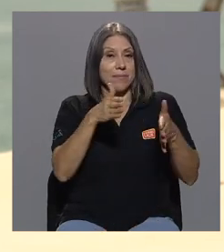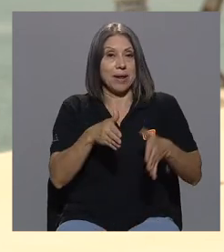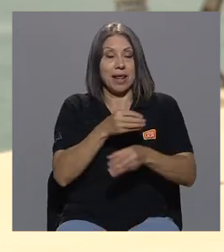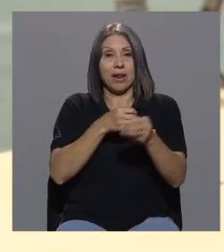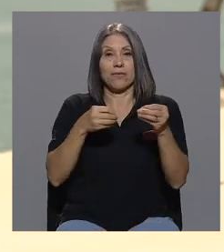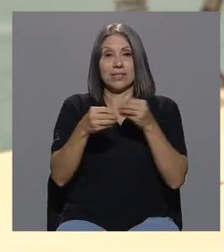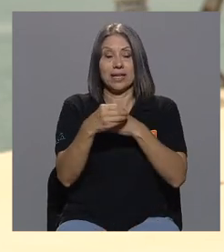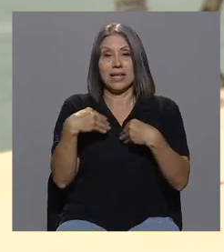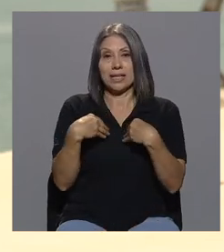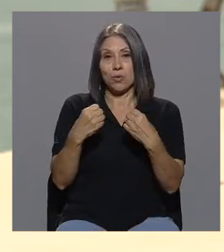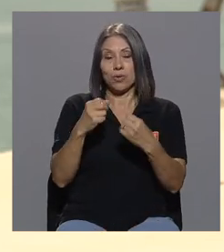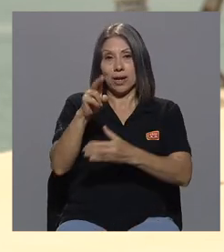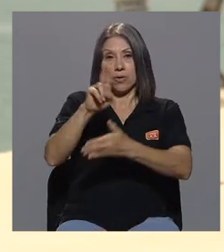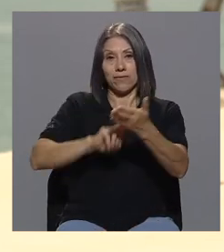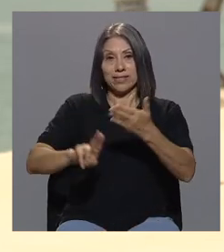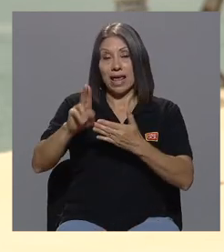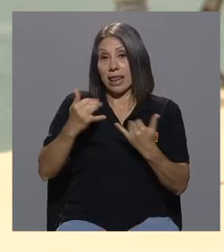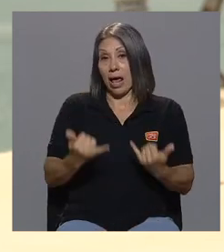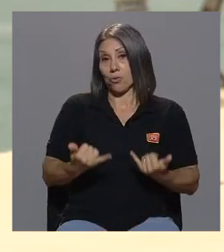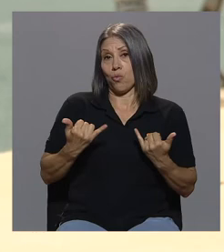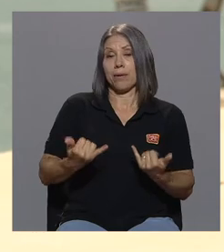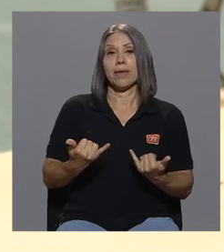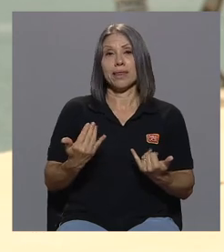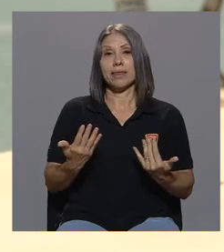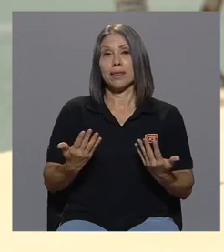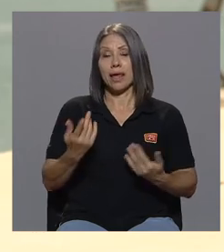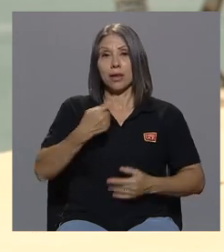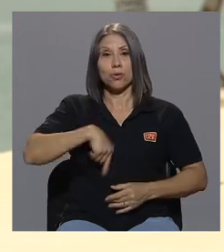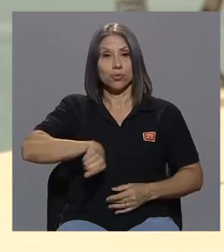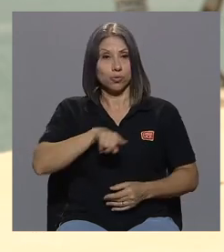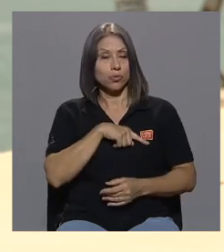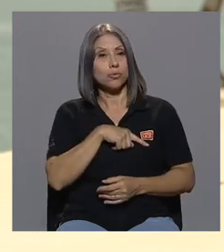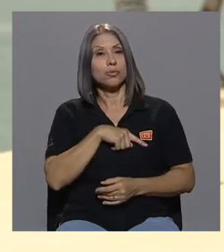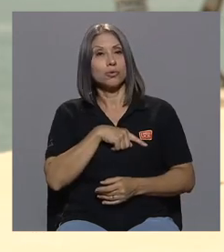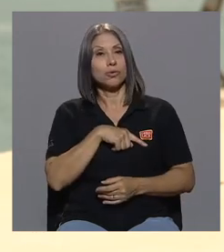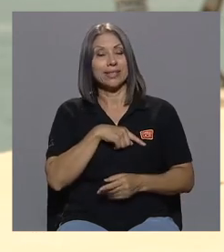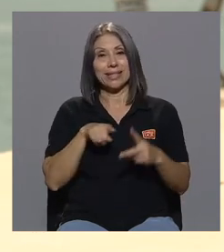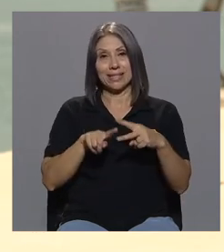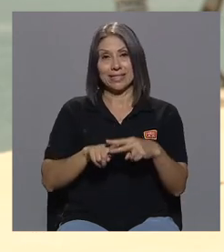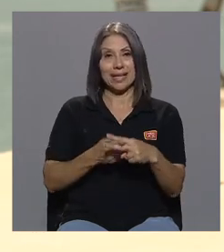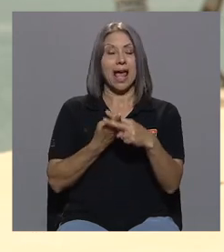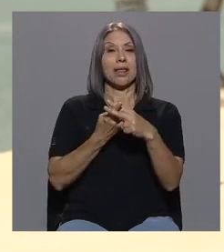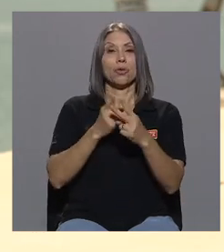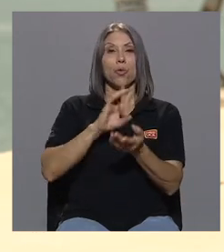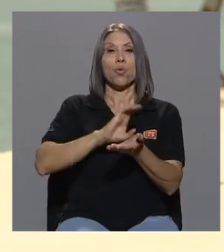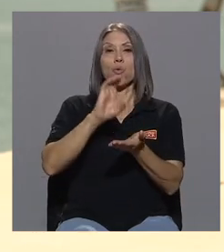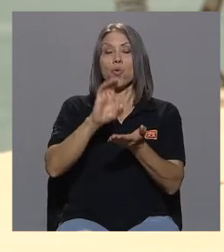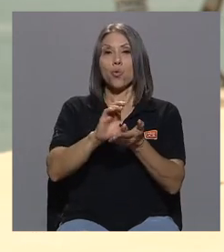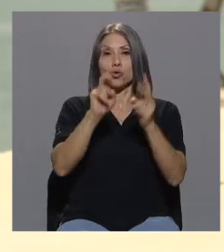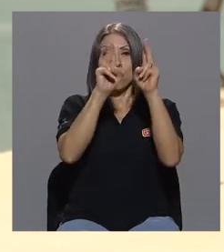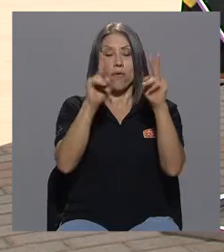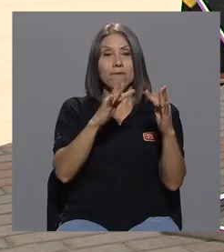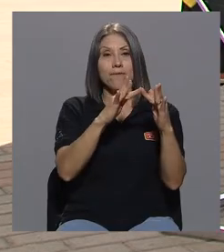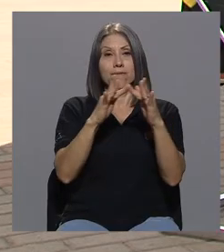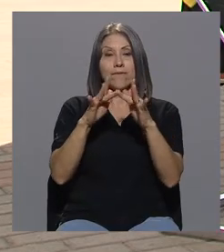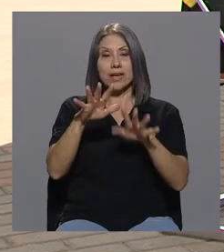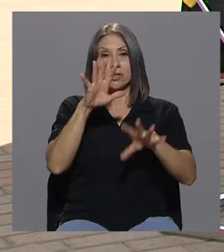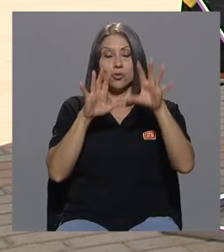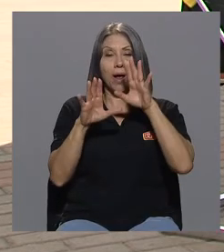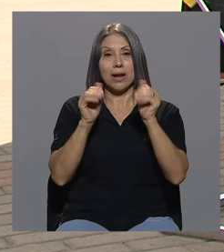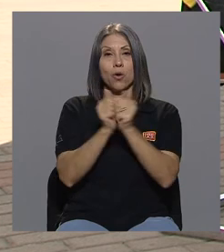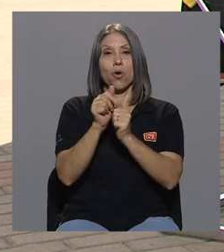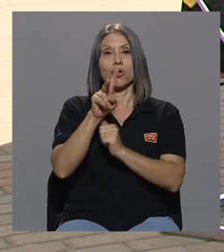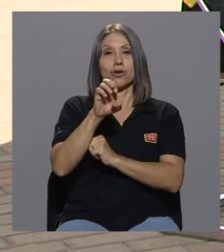ahorita actualmente precisamente estamos iniciando un curso virtual a través de Redca la red